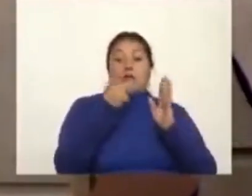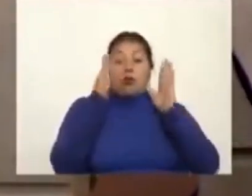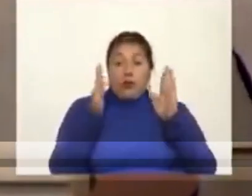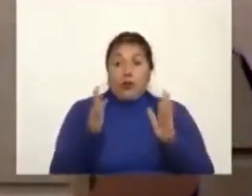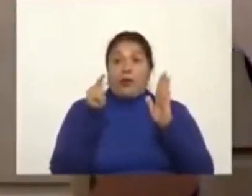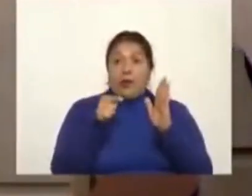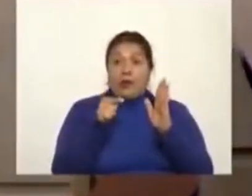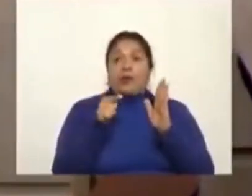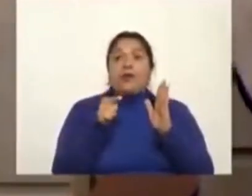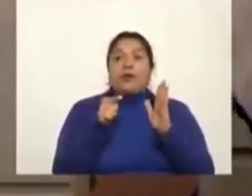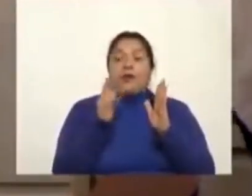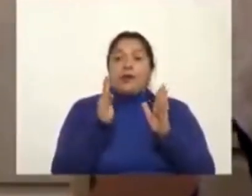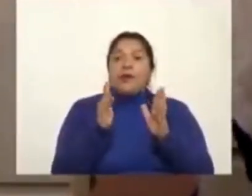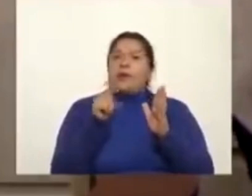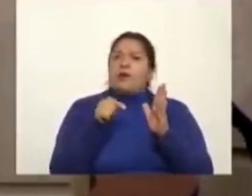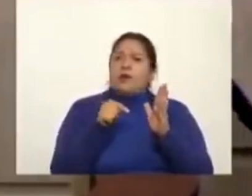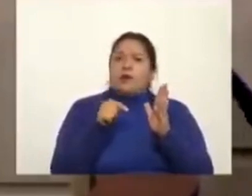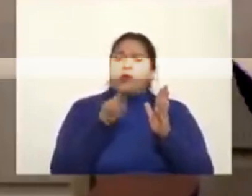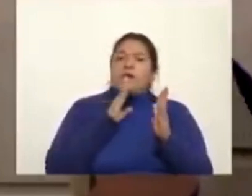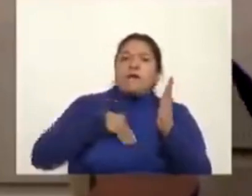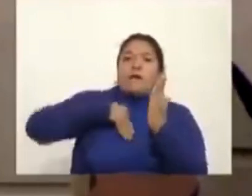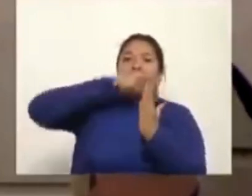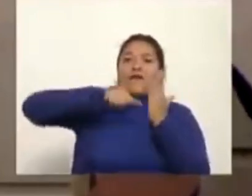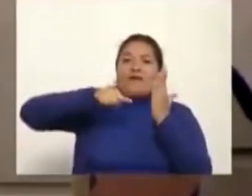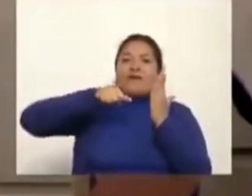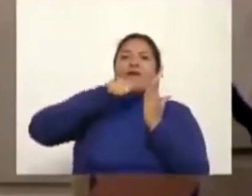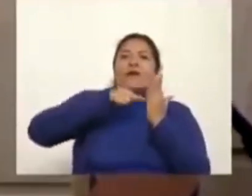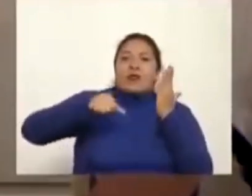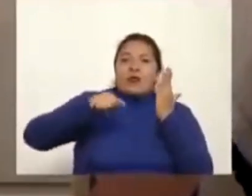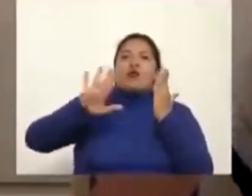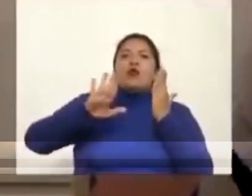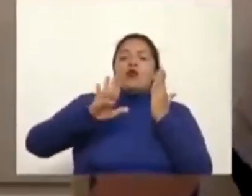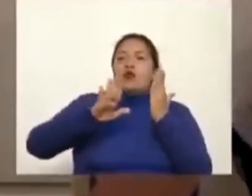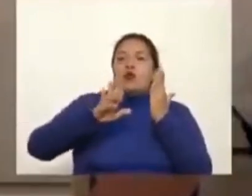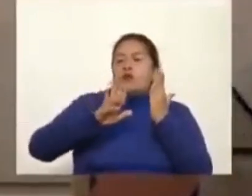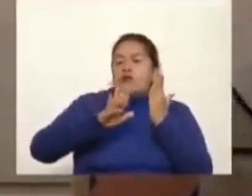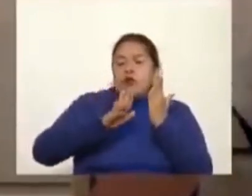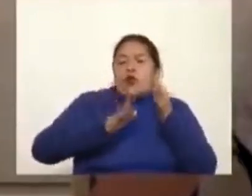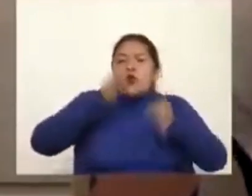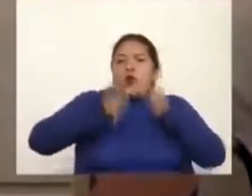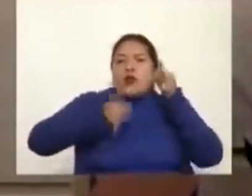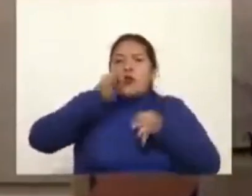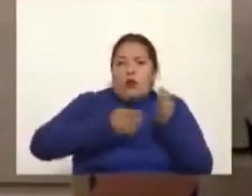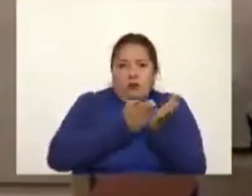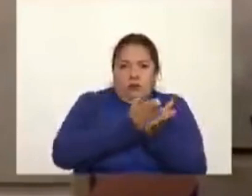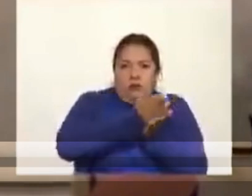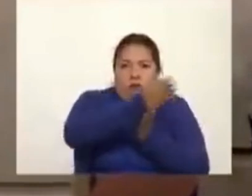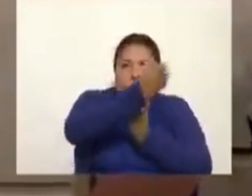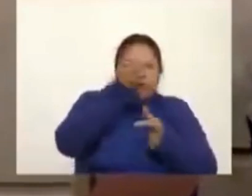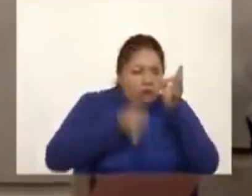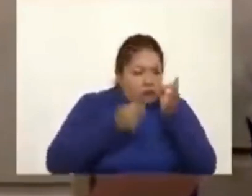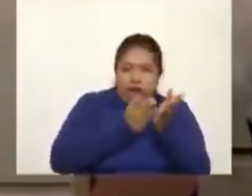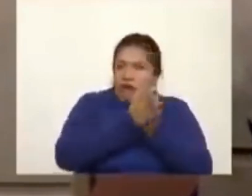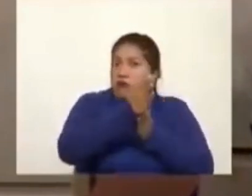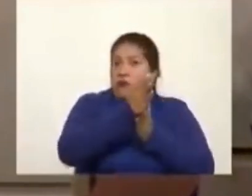el contrato de estabilidad jurídica, que le reporta una